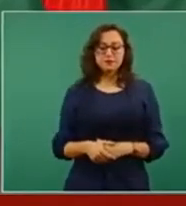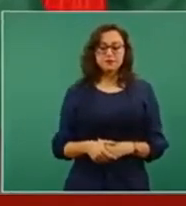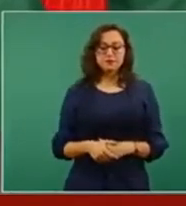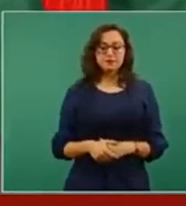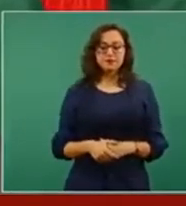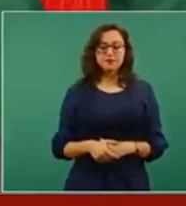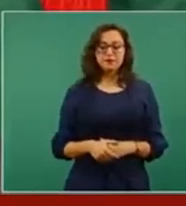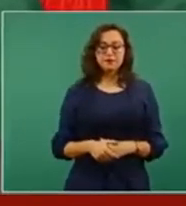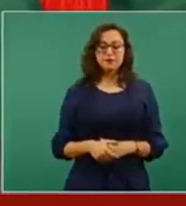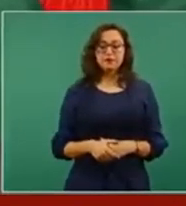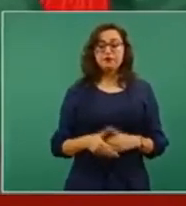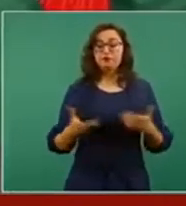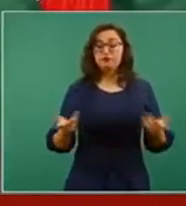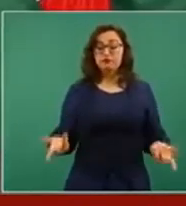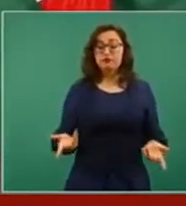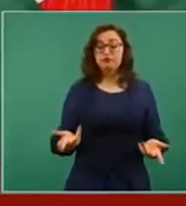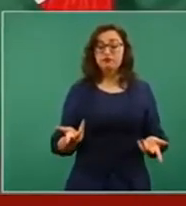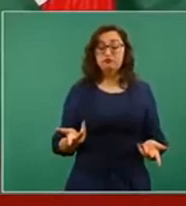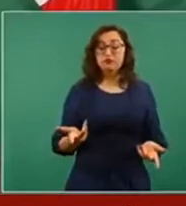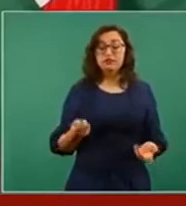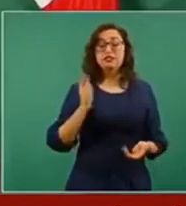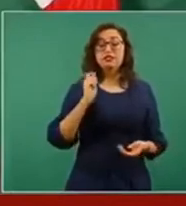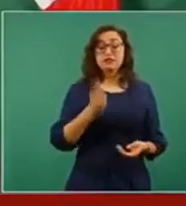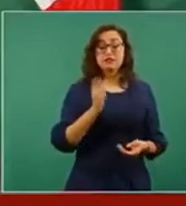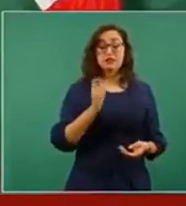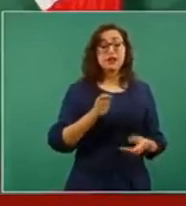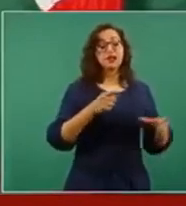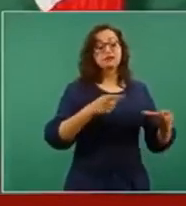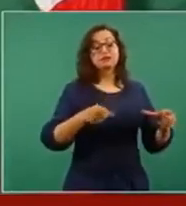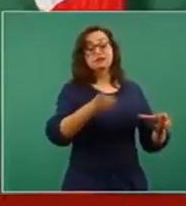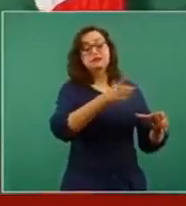Nos robaban a todos los mexicanos,